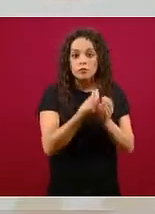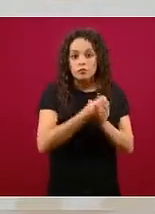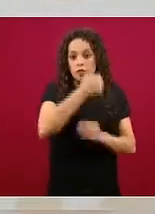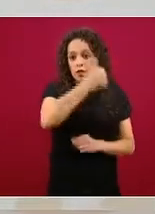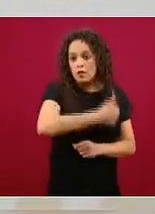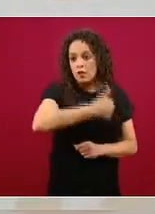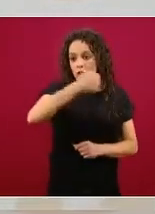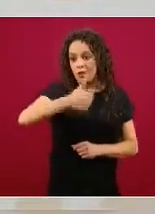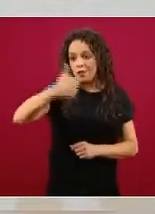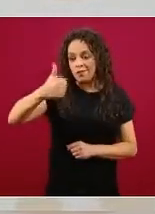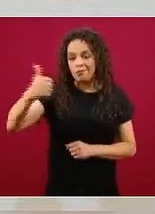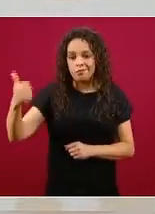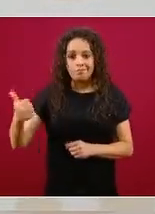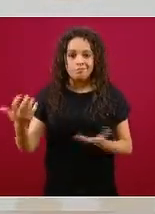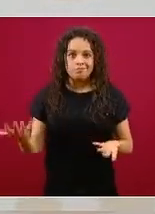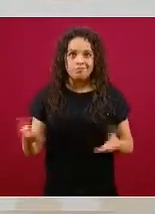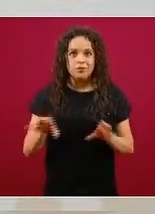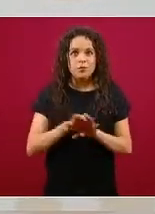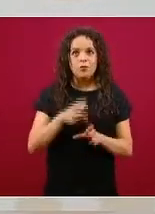vamos a decir,